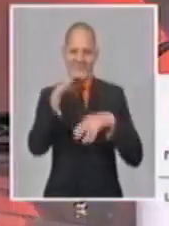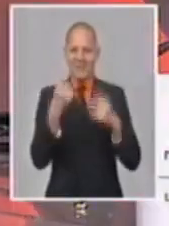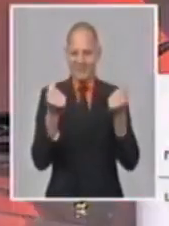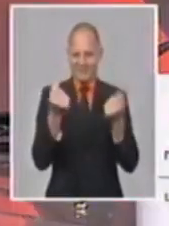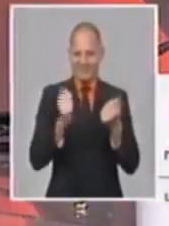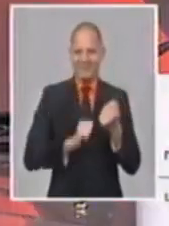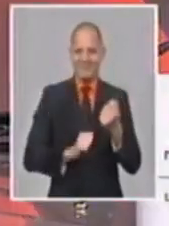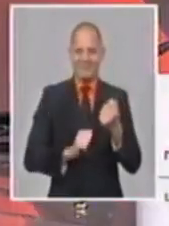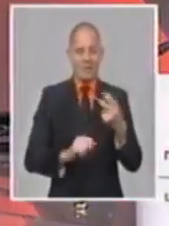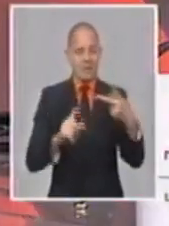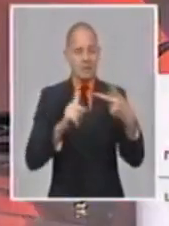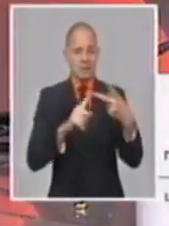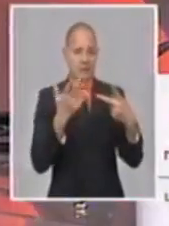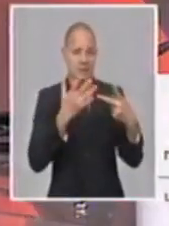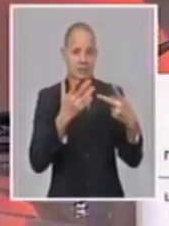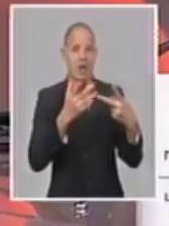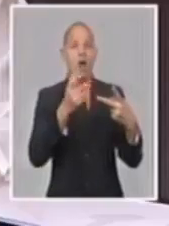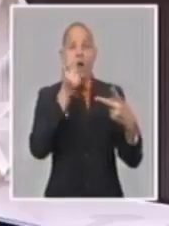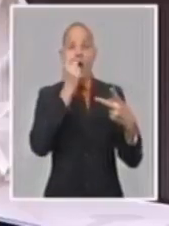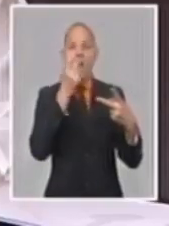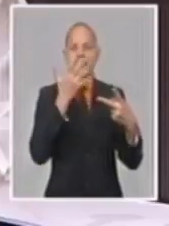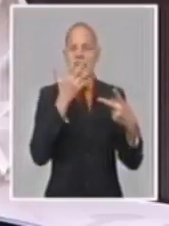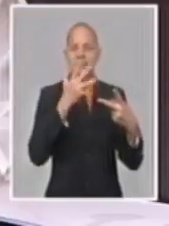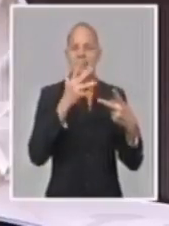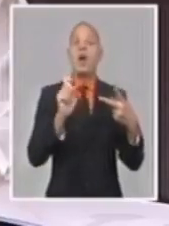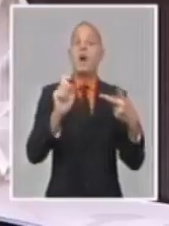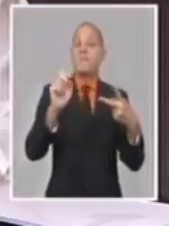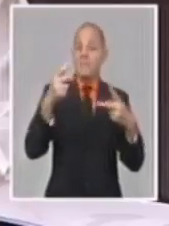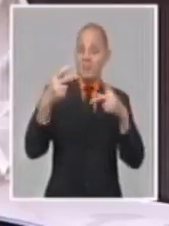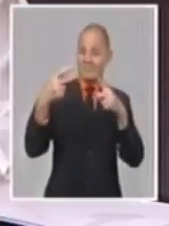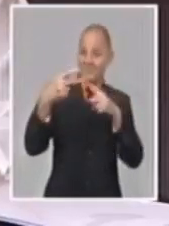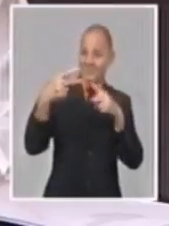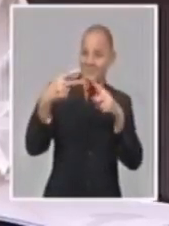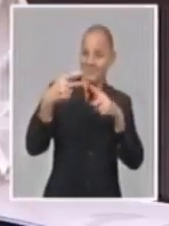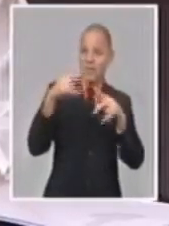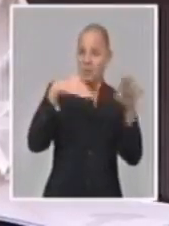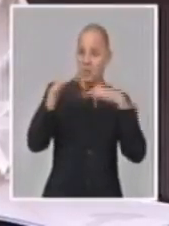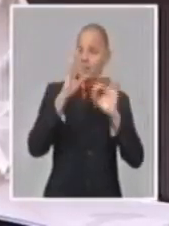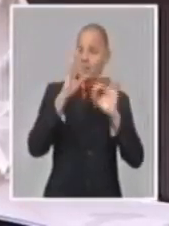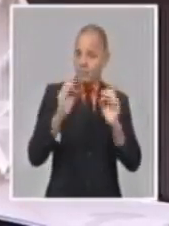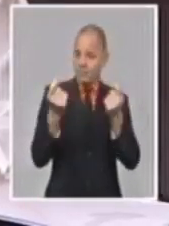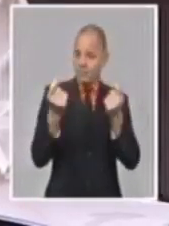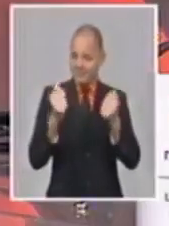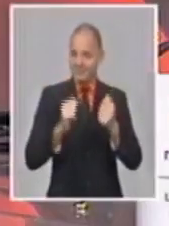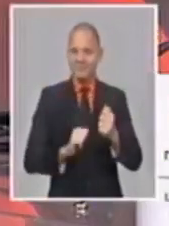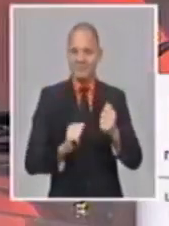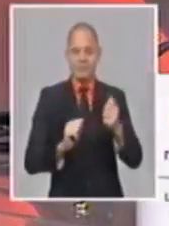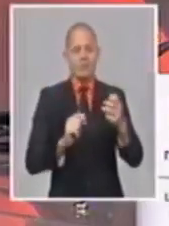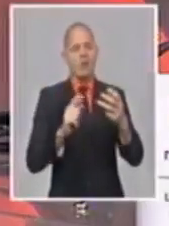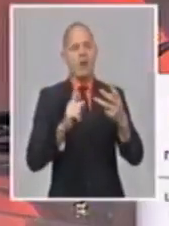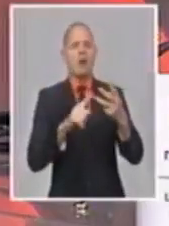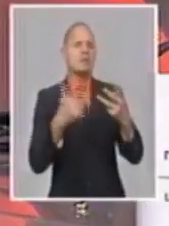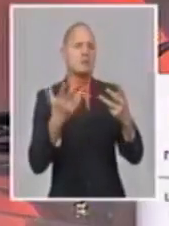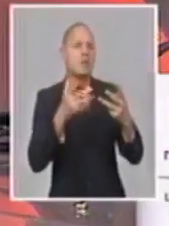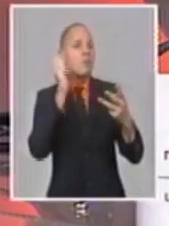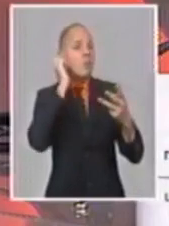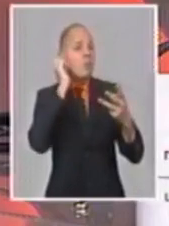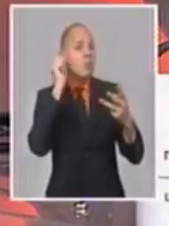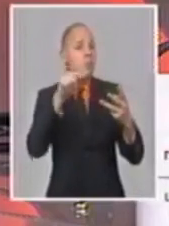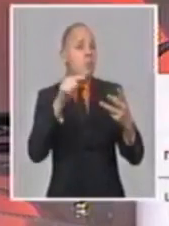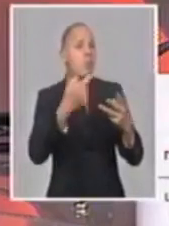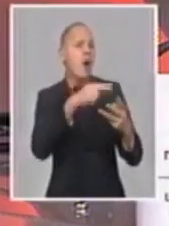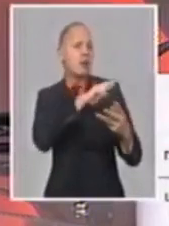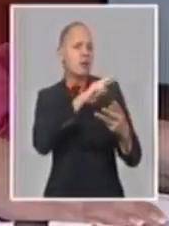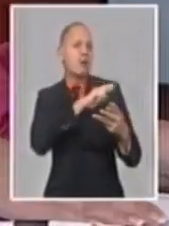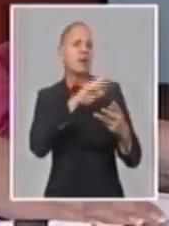nuestro país. Y también me acompañan el viceministro primero de ese organismo, el compañero Vladimir Regueiro O'Hale y la viceministra